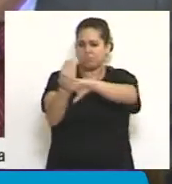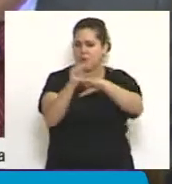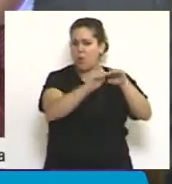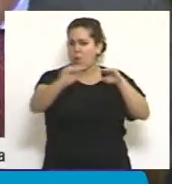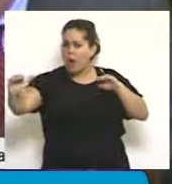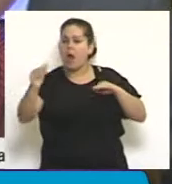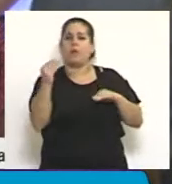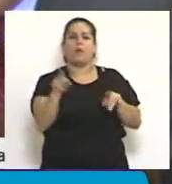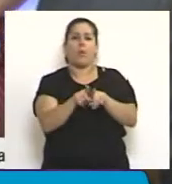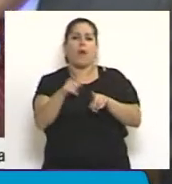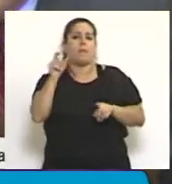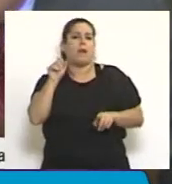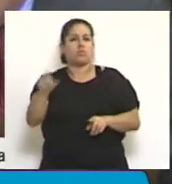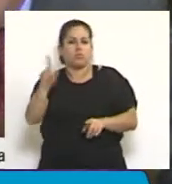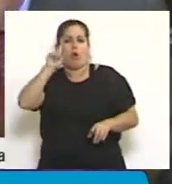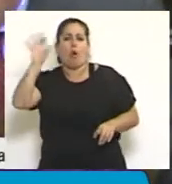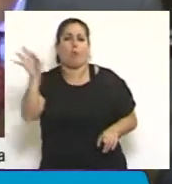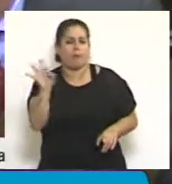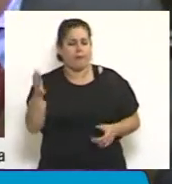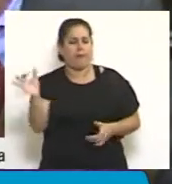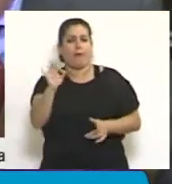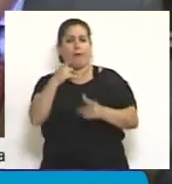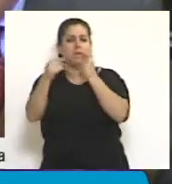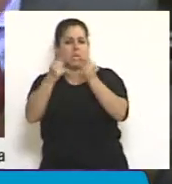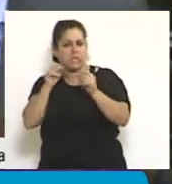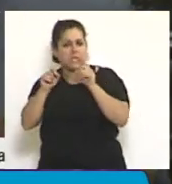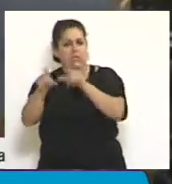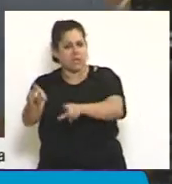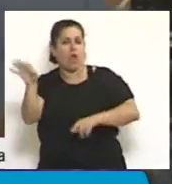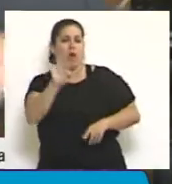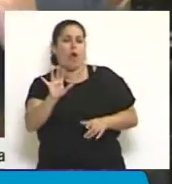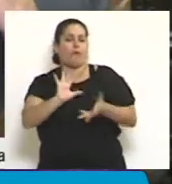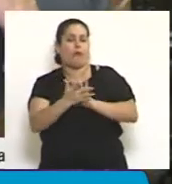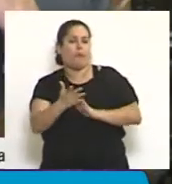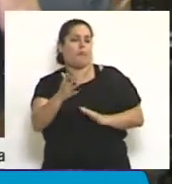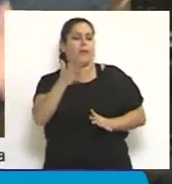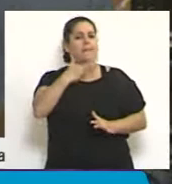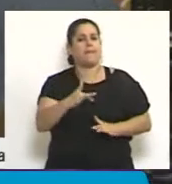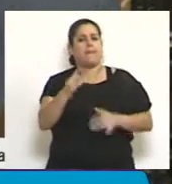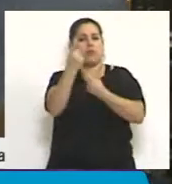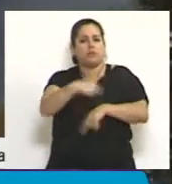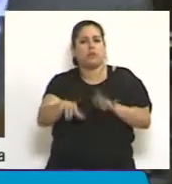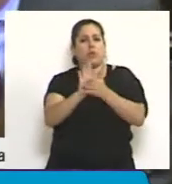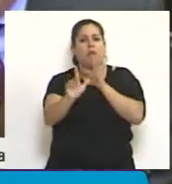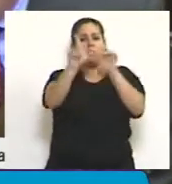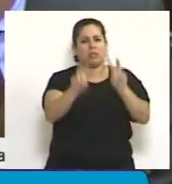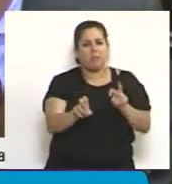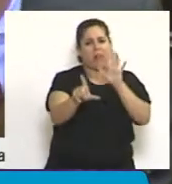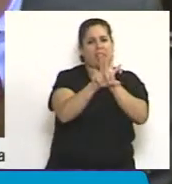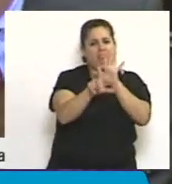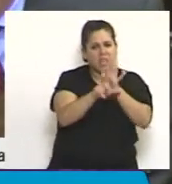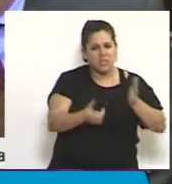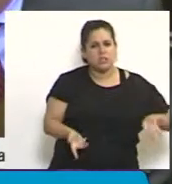su sanacrítica, la posibilidad de la interpretación de las leyes, la